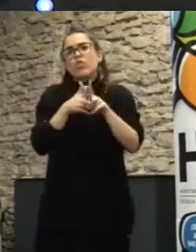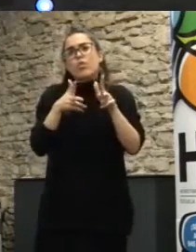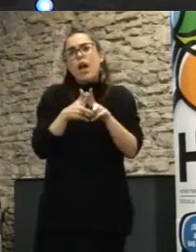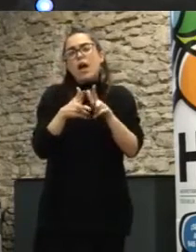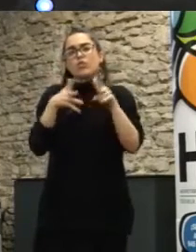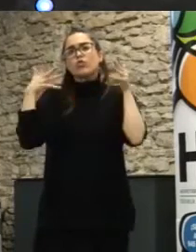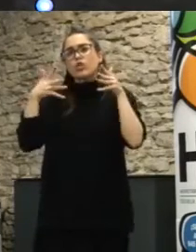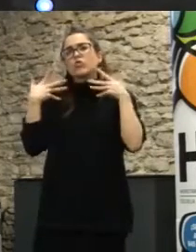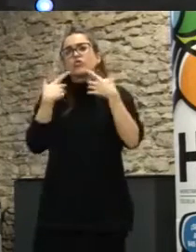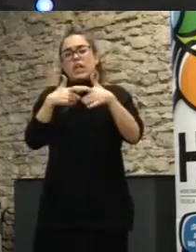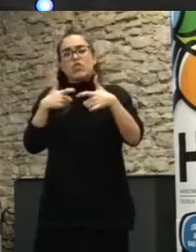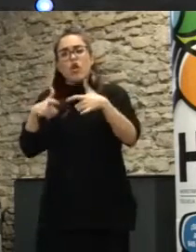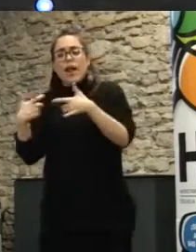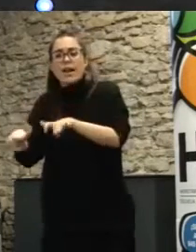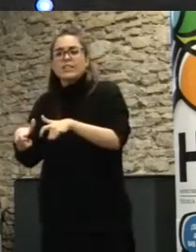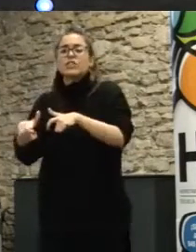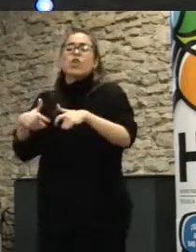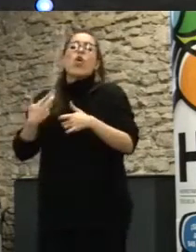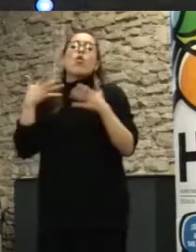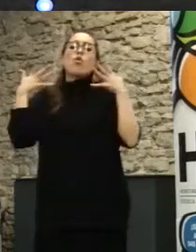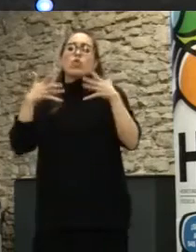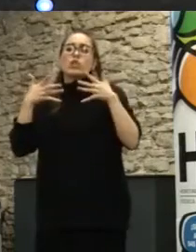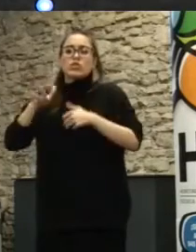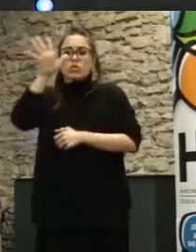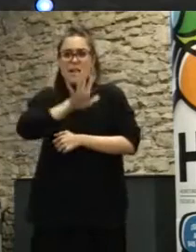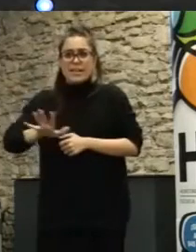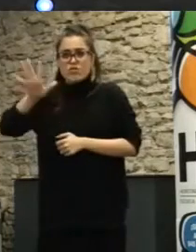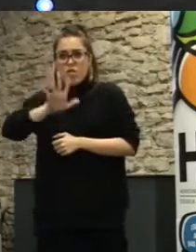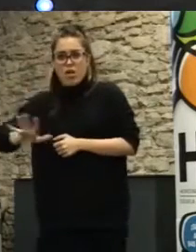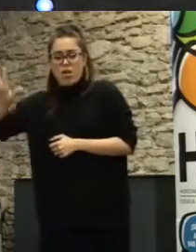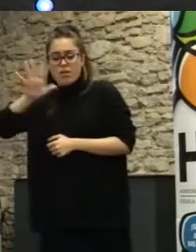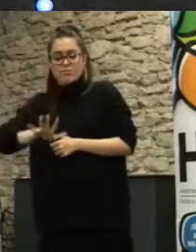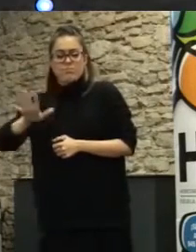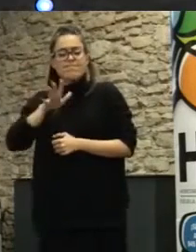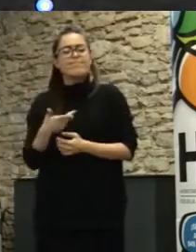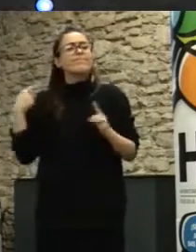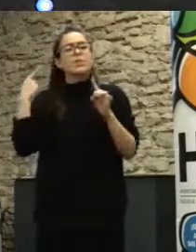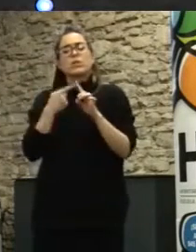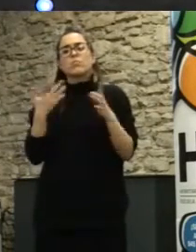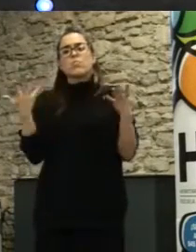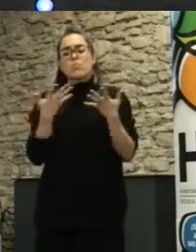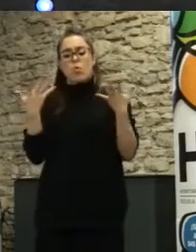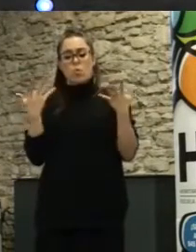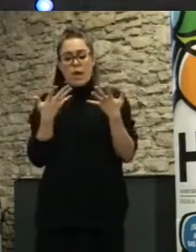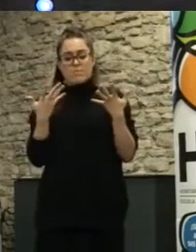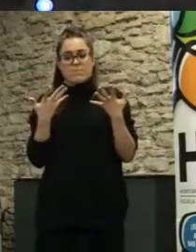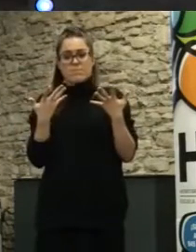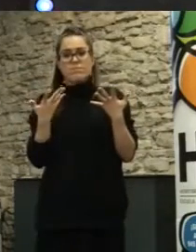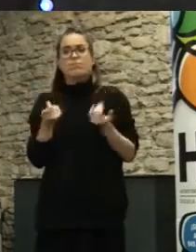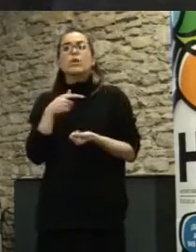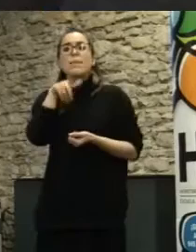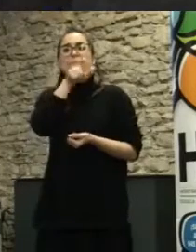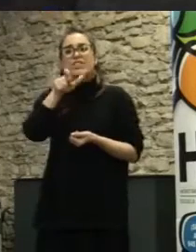consejos sectoriales, consejos territoriales, y de alguna manera se trataba de articular y de dar este tipo de derechos a la